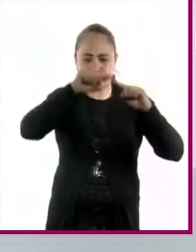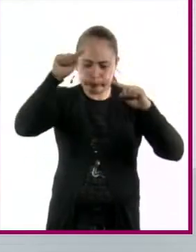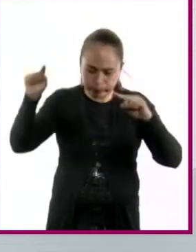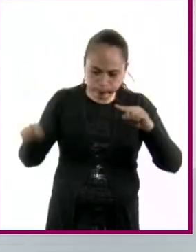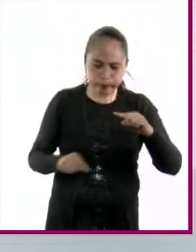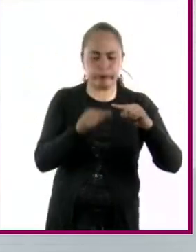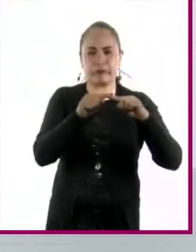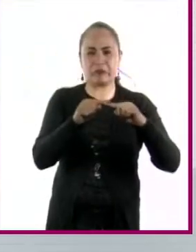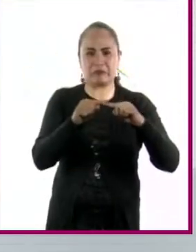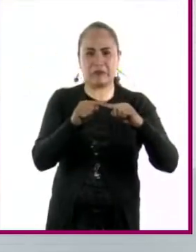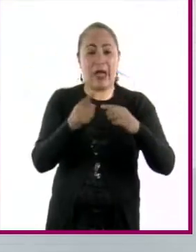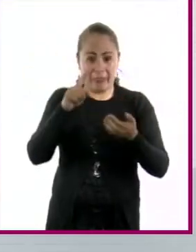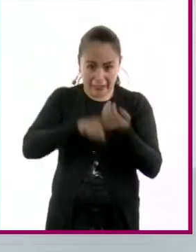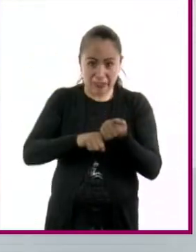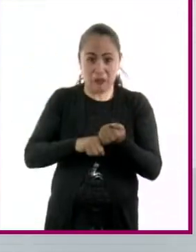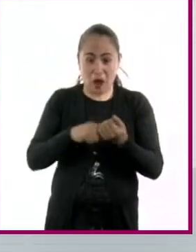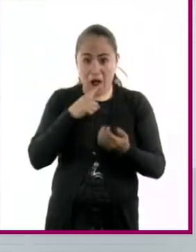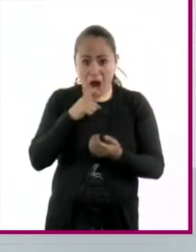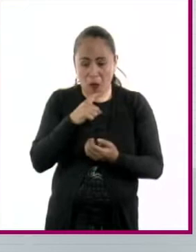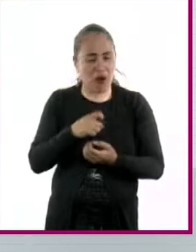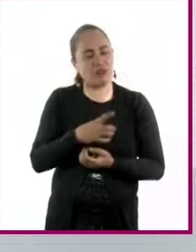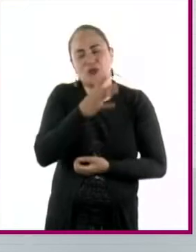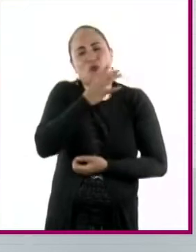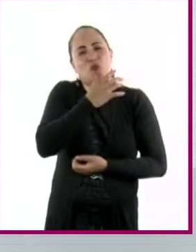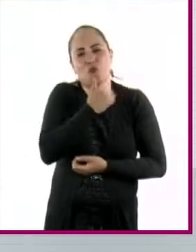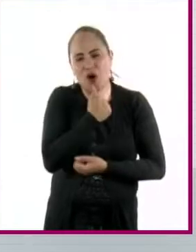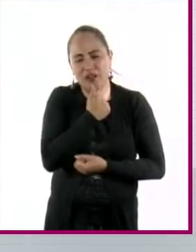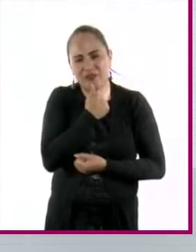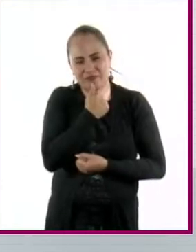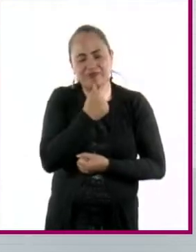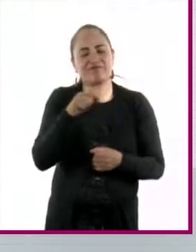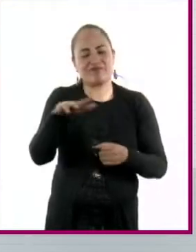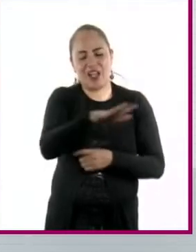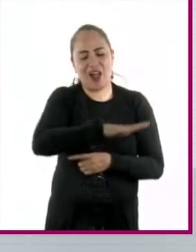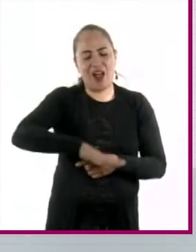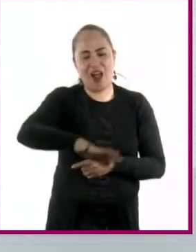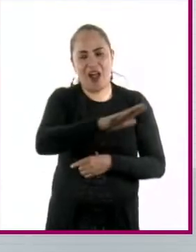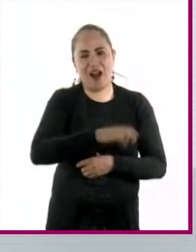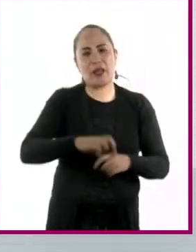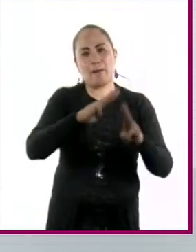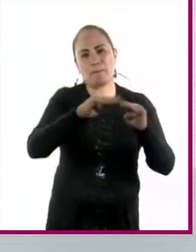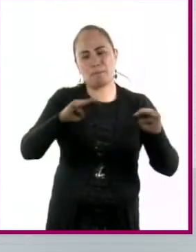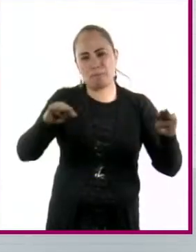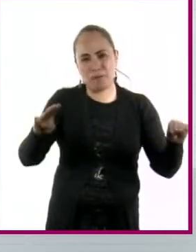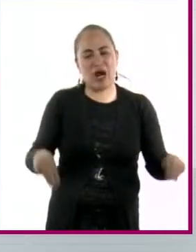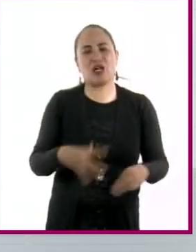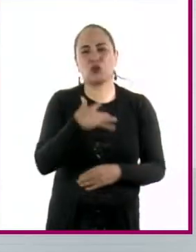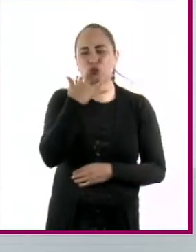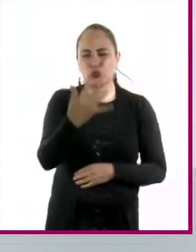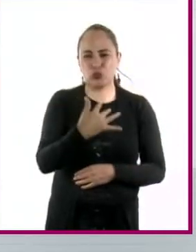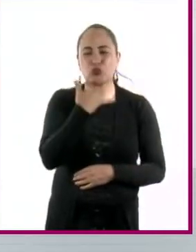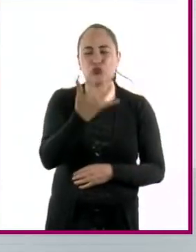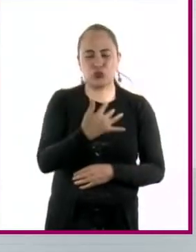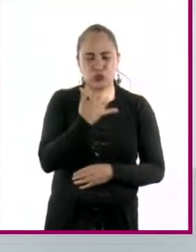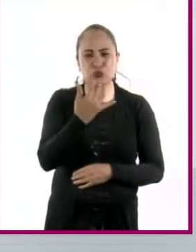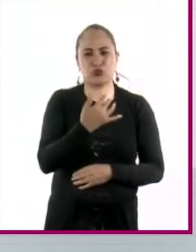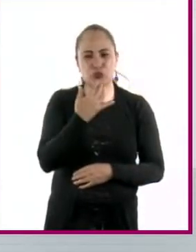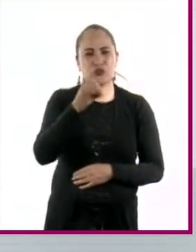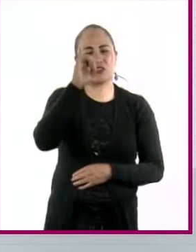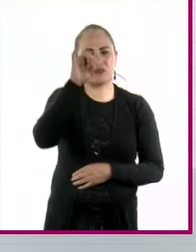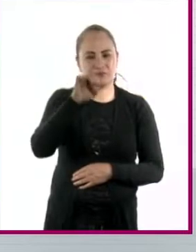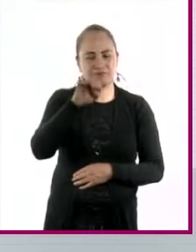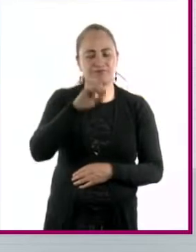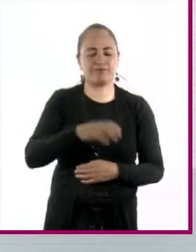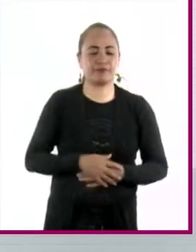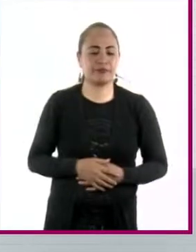agua. Y se contamina una enorme superficie de los acuíferos precisamente por los aceites y